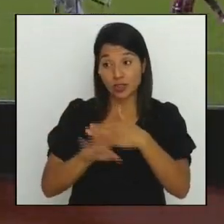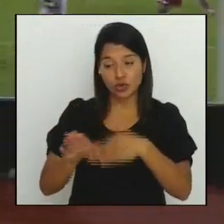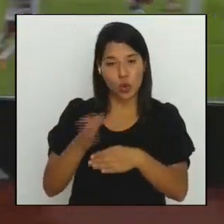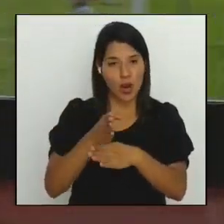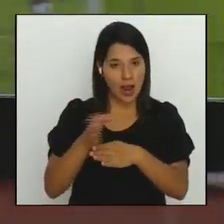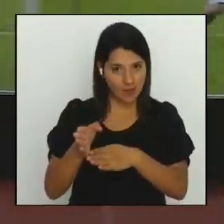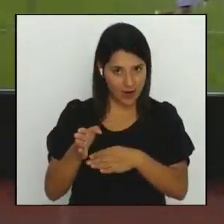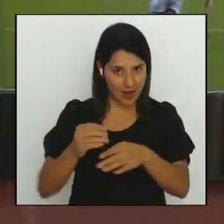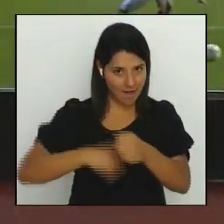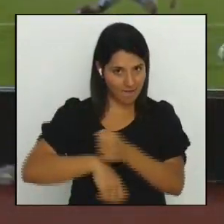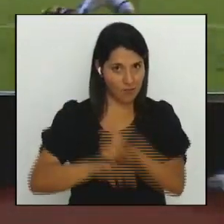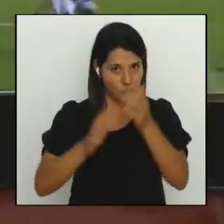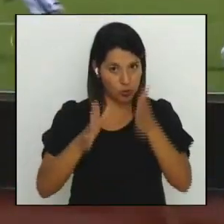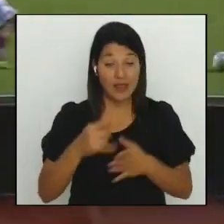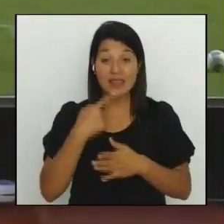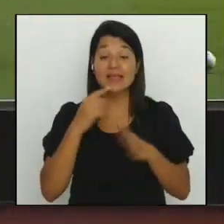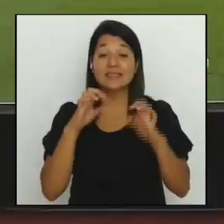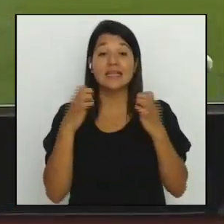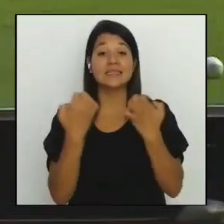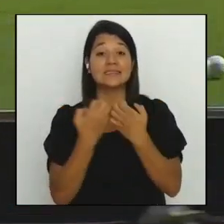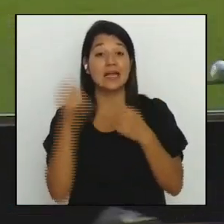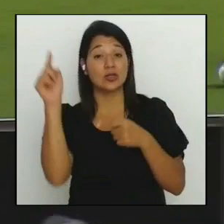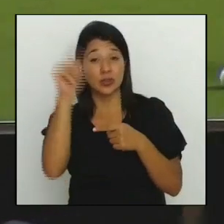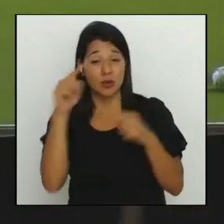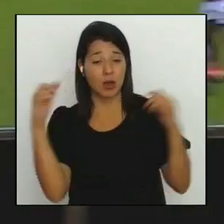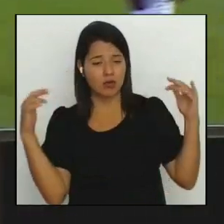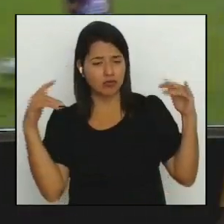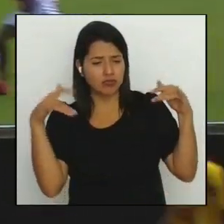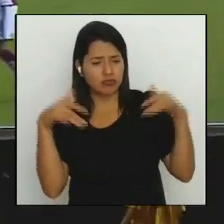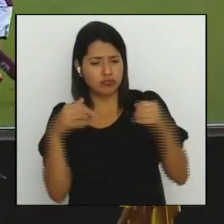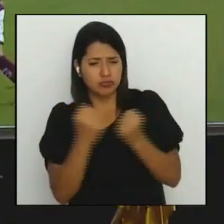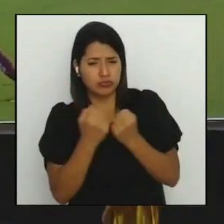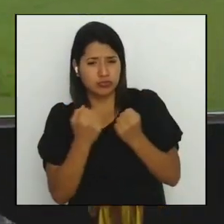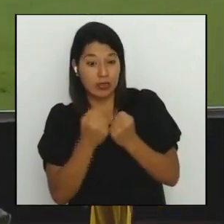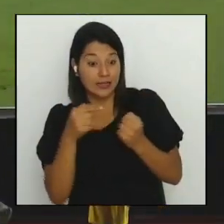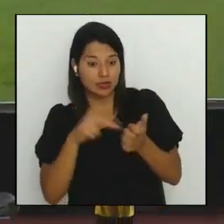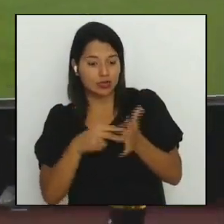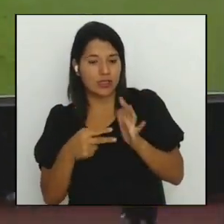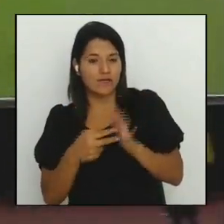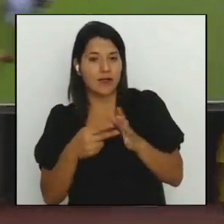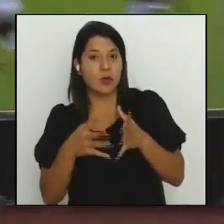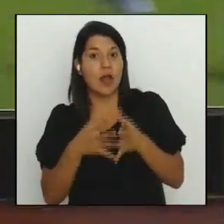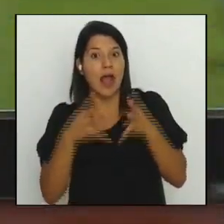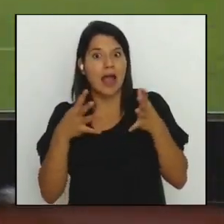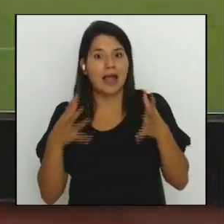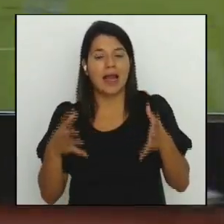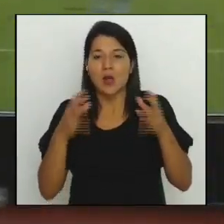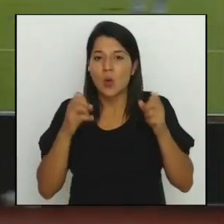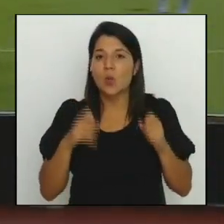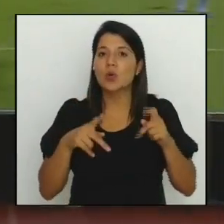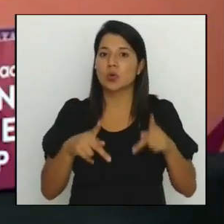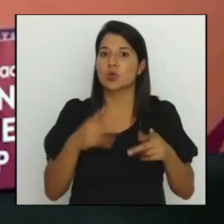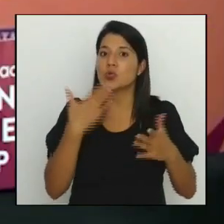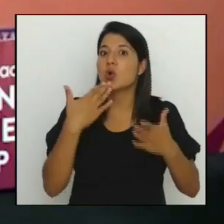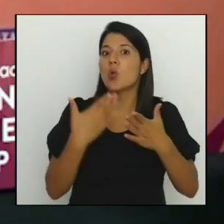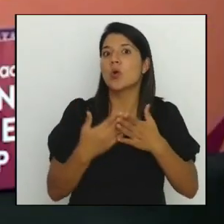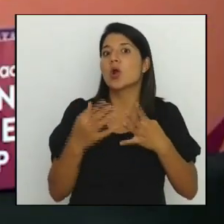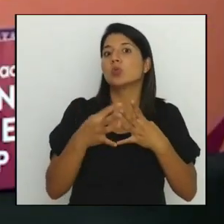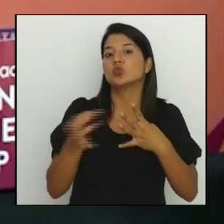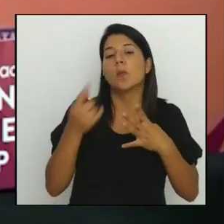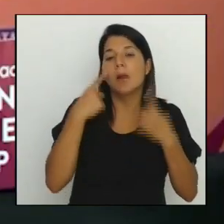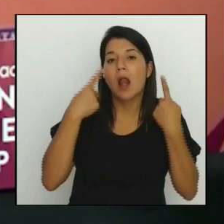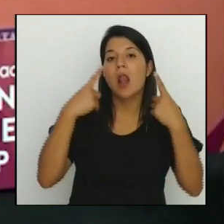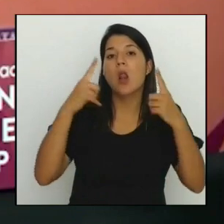el estadio Ricardo Zapriza a reventar sigue siendo fortuna para ellos y una opción muy viable para sacar victorias el